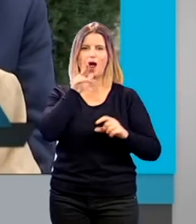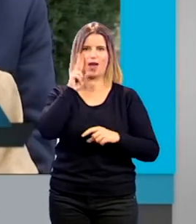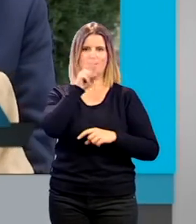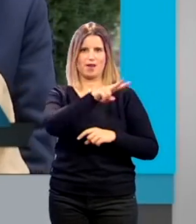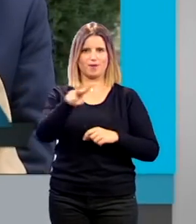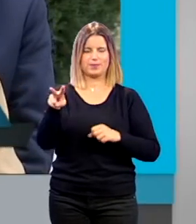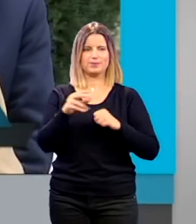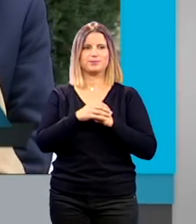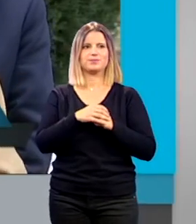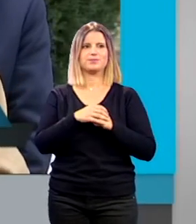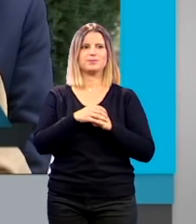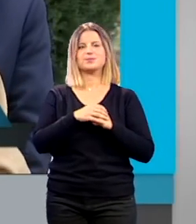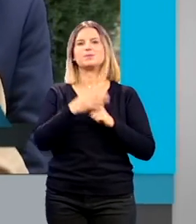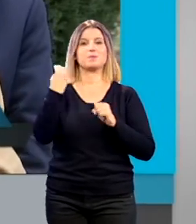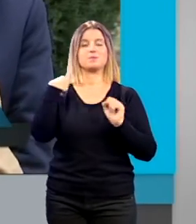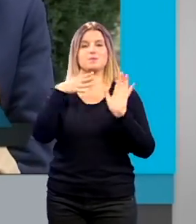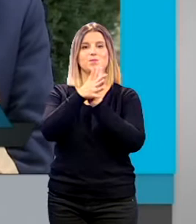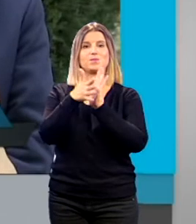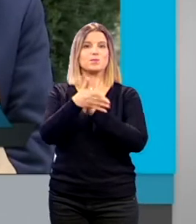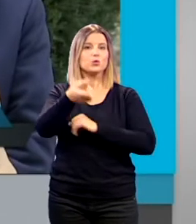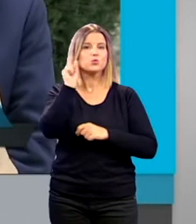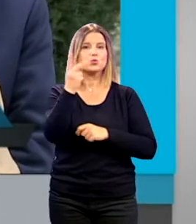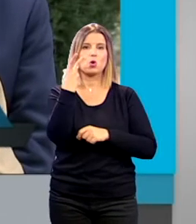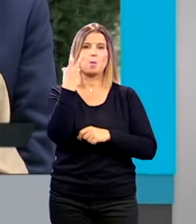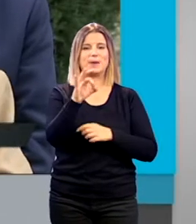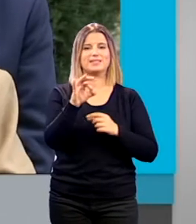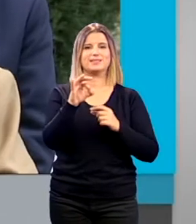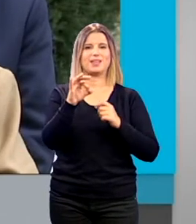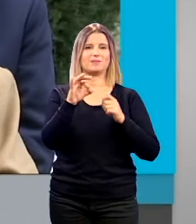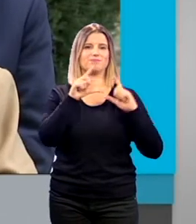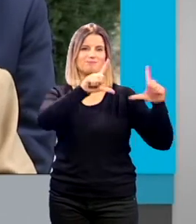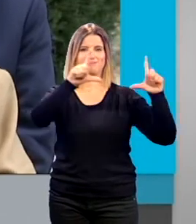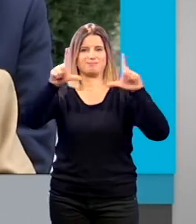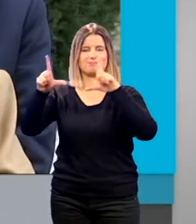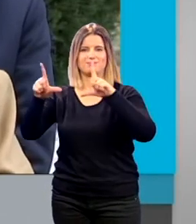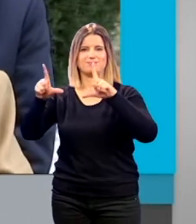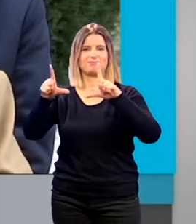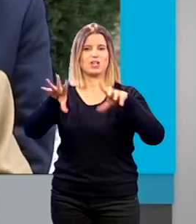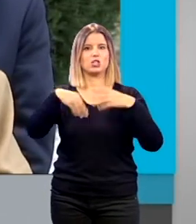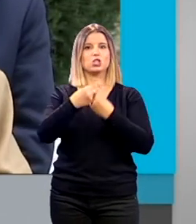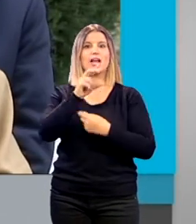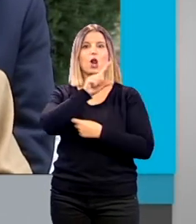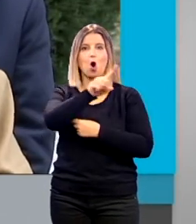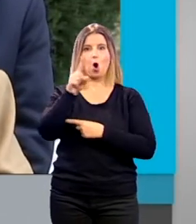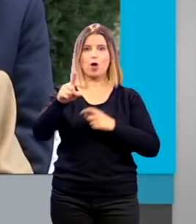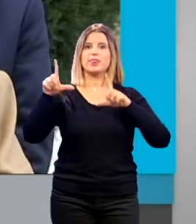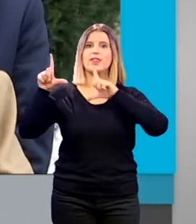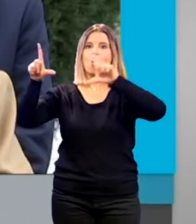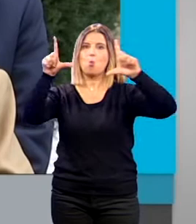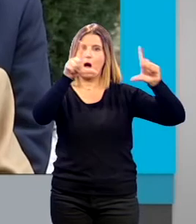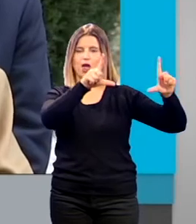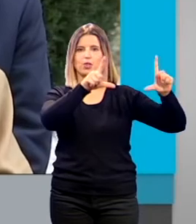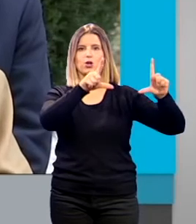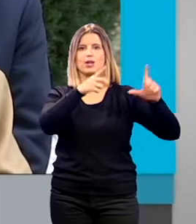en lo que se ha expuesto que son solamente 20 piezas han sido 11 cuadros y el resto